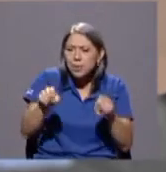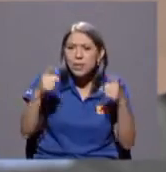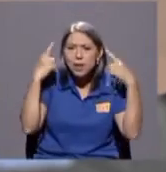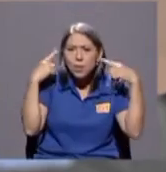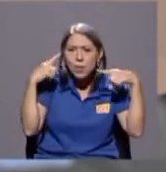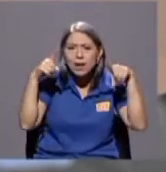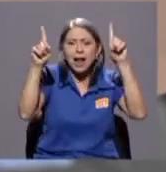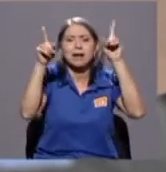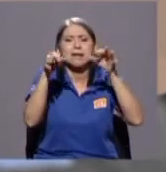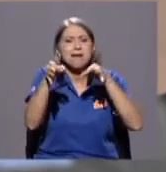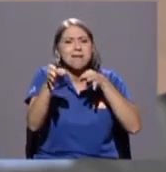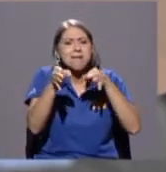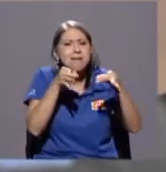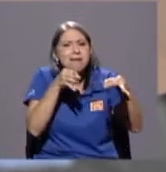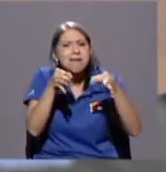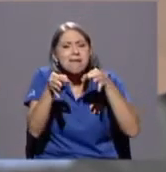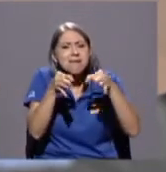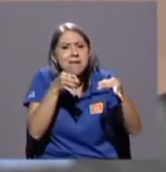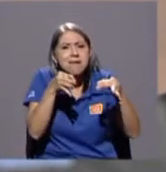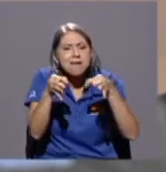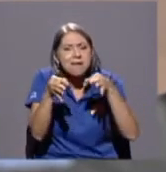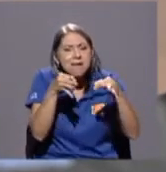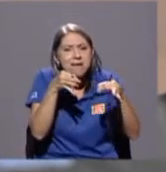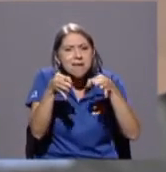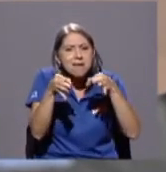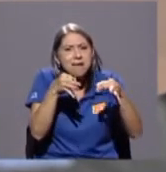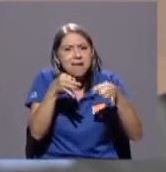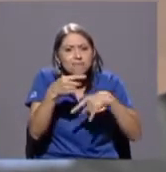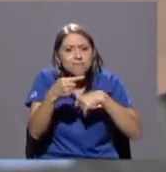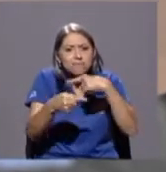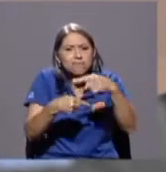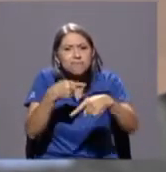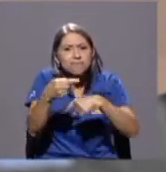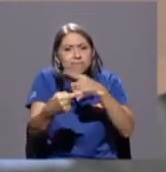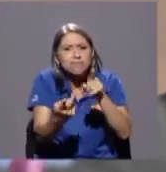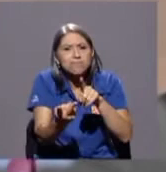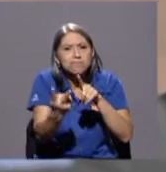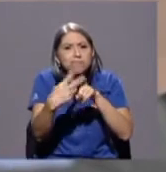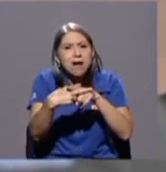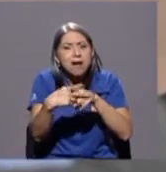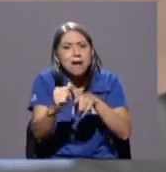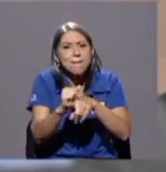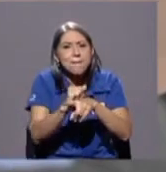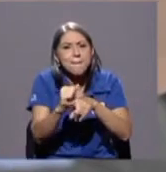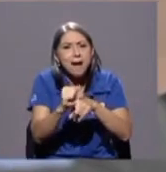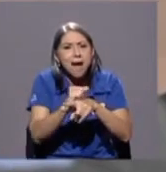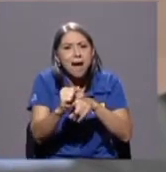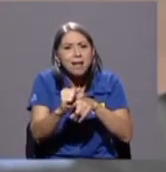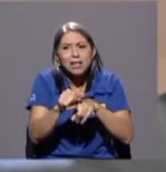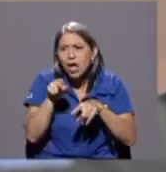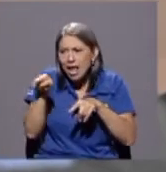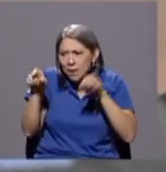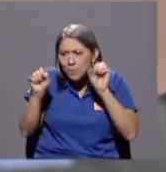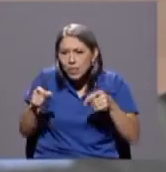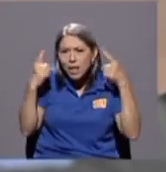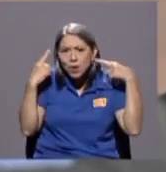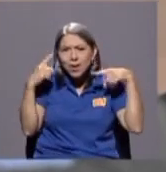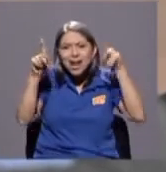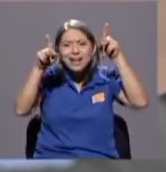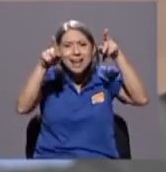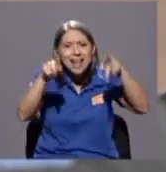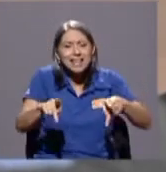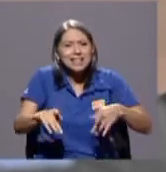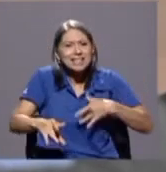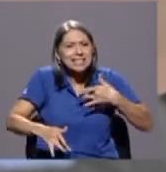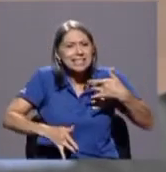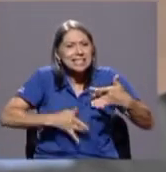concepto sino también a la práctica y capacidad de que la gente se sienta cómoda, que Guti tenía todas estas cosas